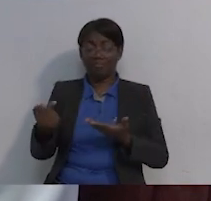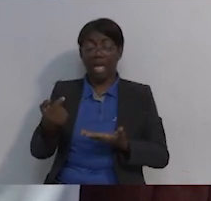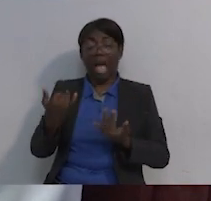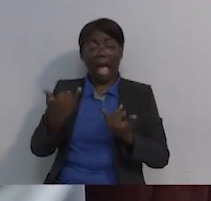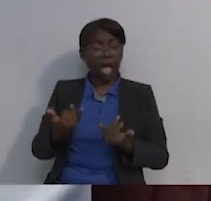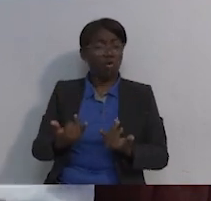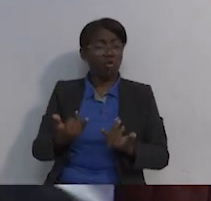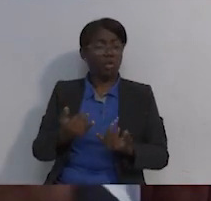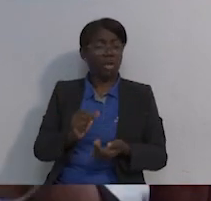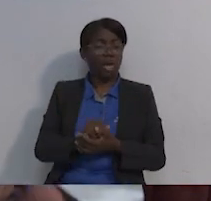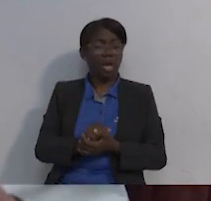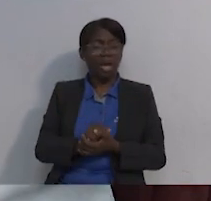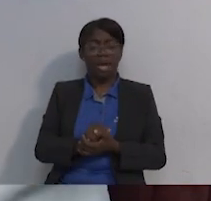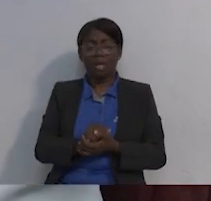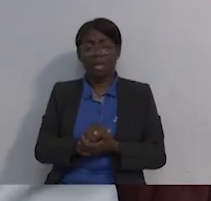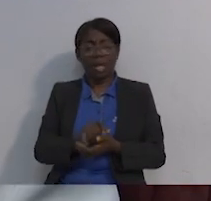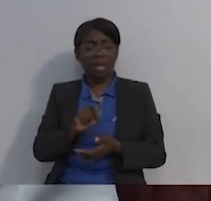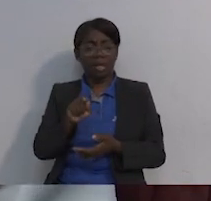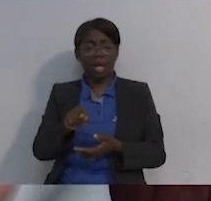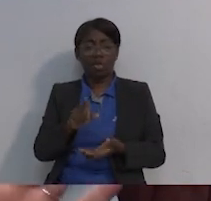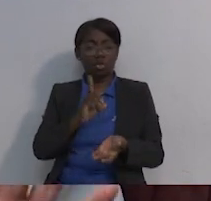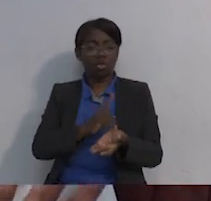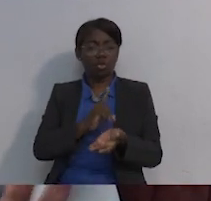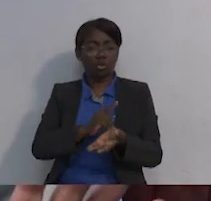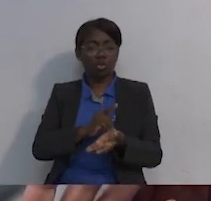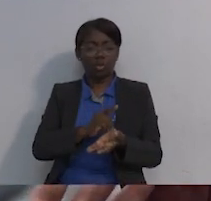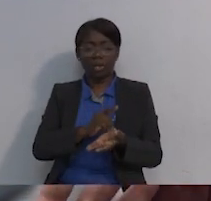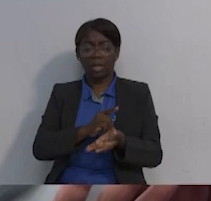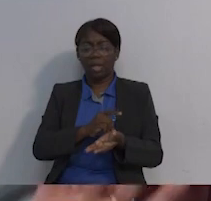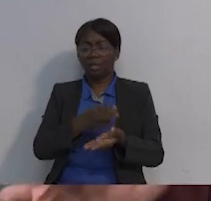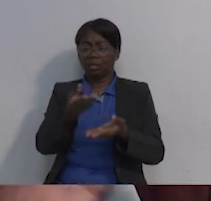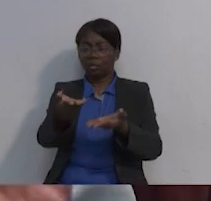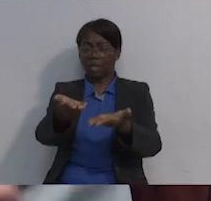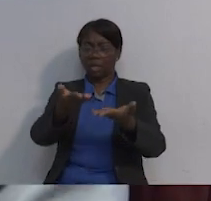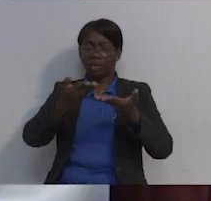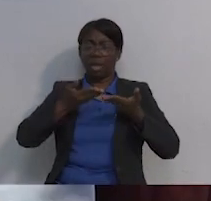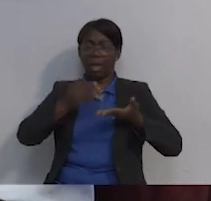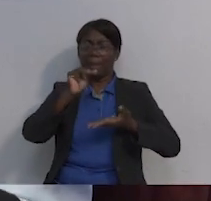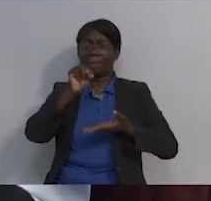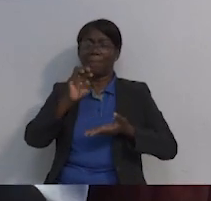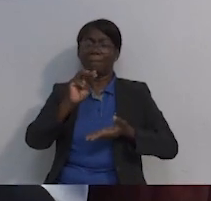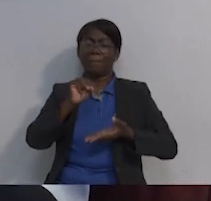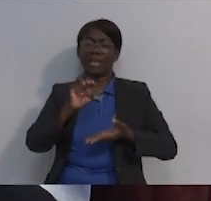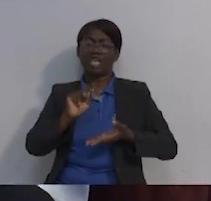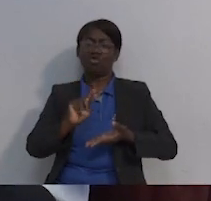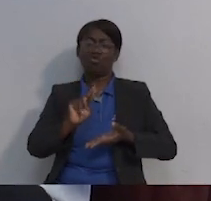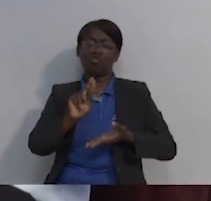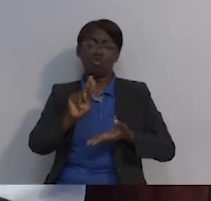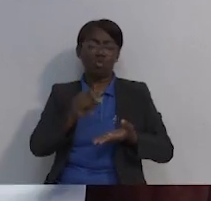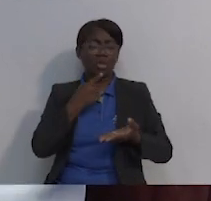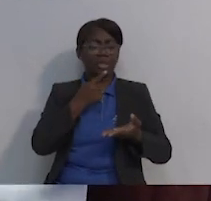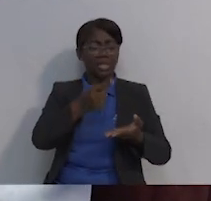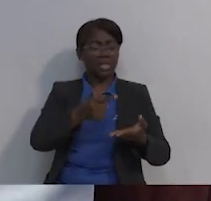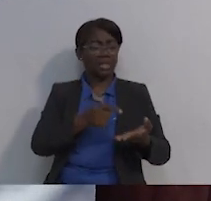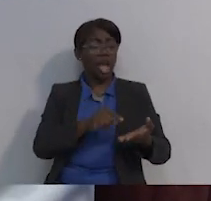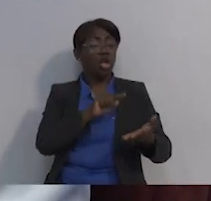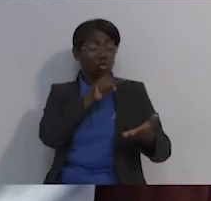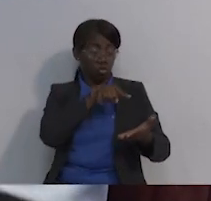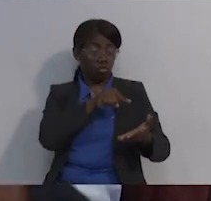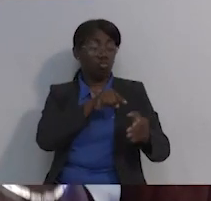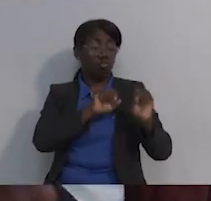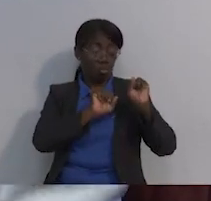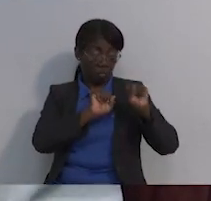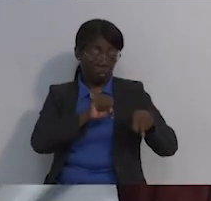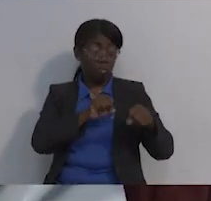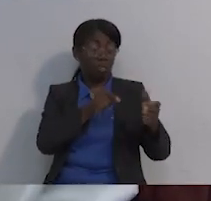Entonces, nos dan el menú porque ahora, y esto no es ninguna ofensa, doctor, pero ahora los doctores le dan a uno un menú. Dice que te puedo hacer esto con